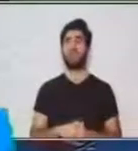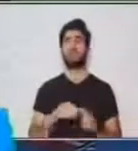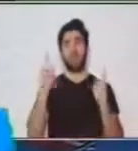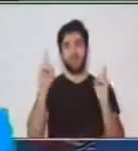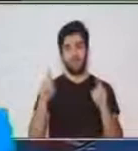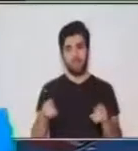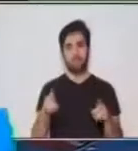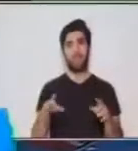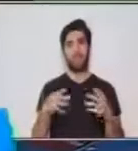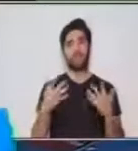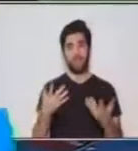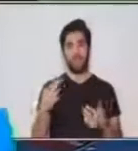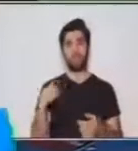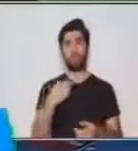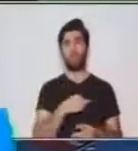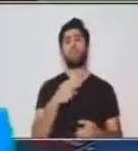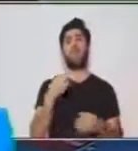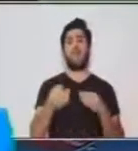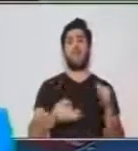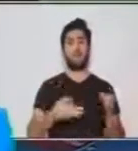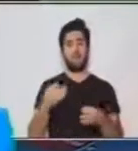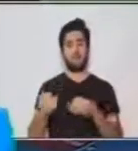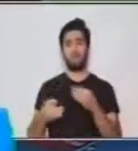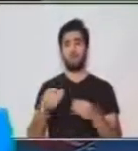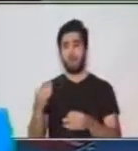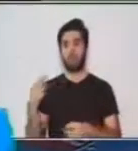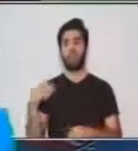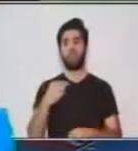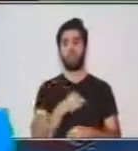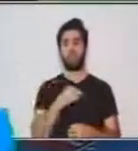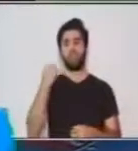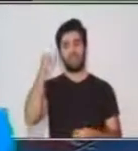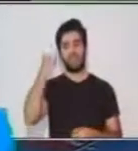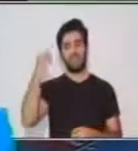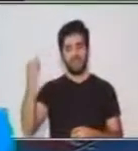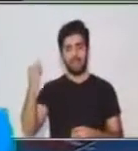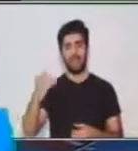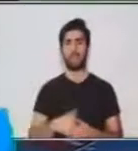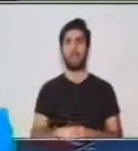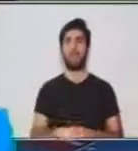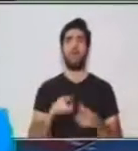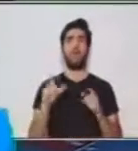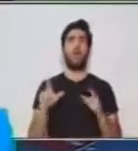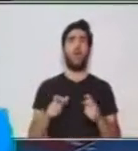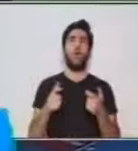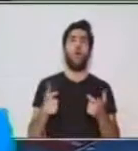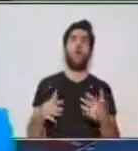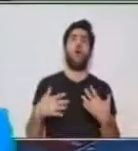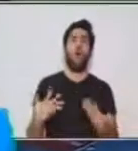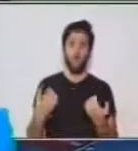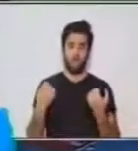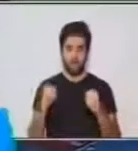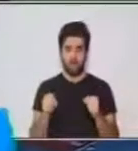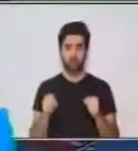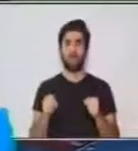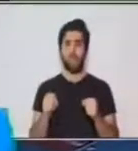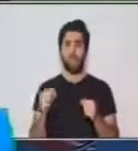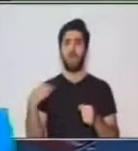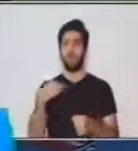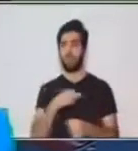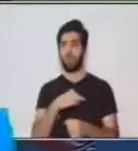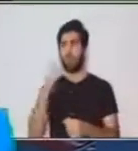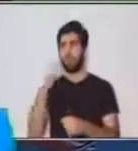debemos argumentar nuestras ideas. ¿Cómo lo hacemos? Mostrando